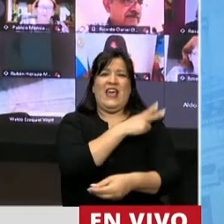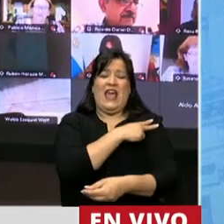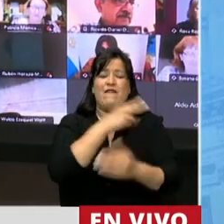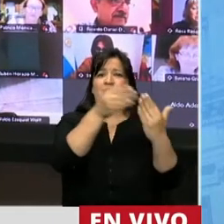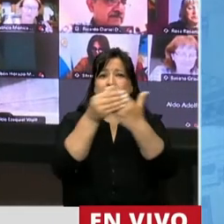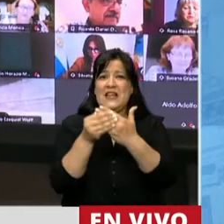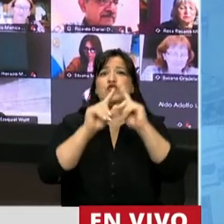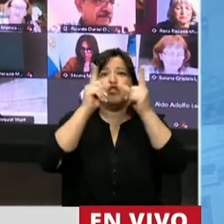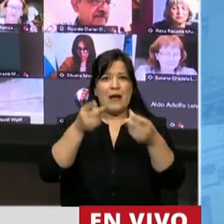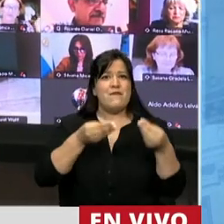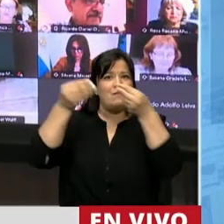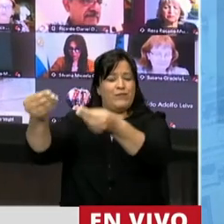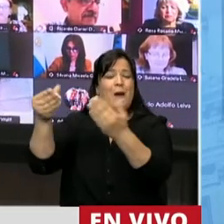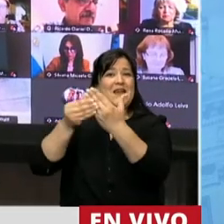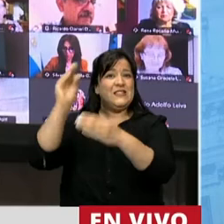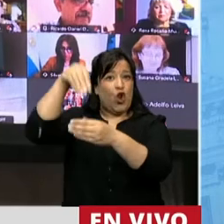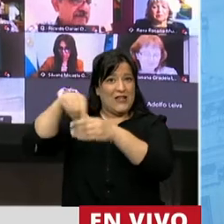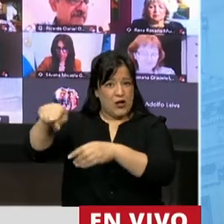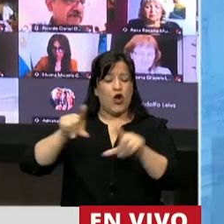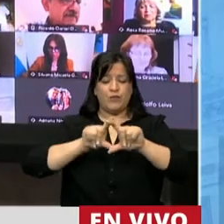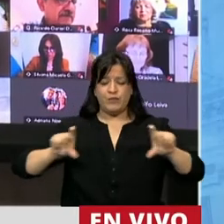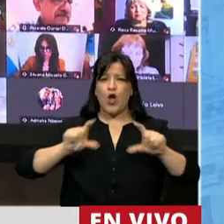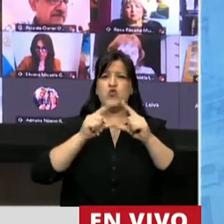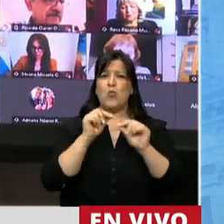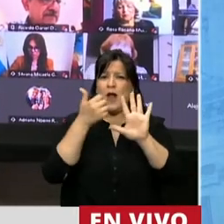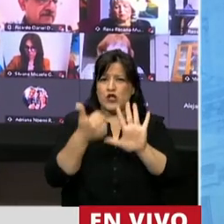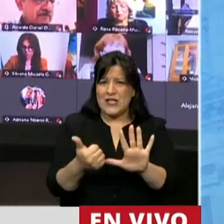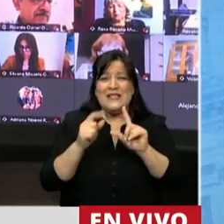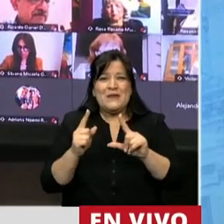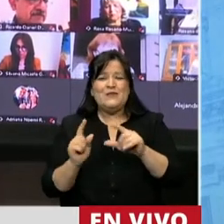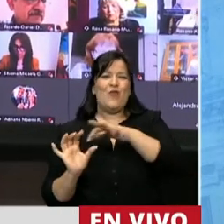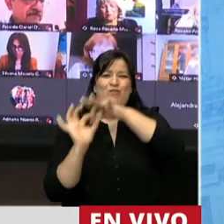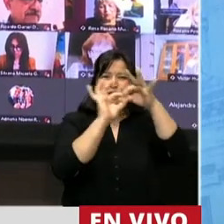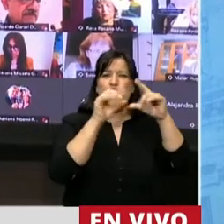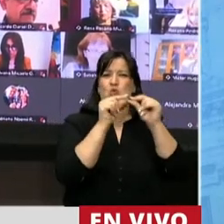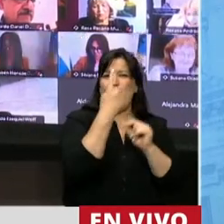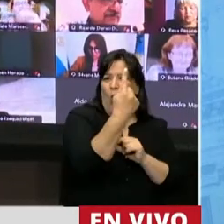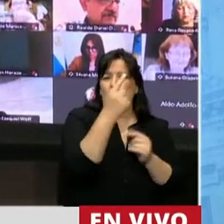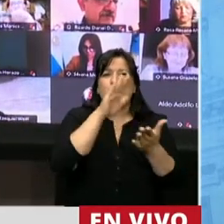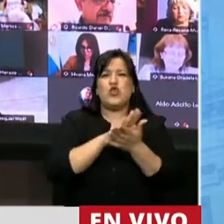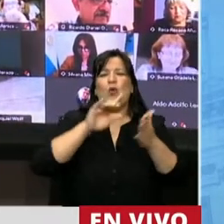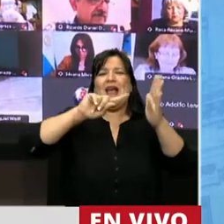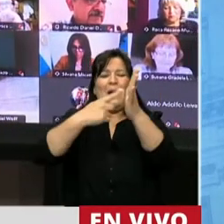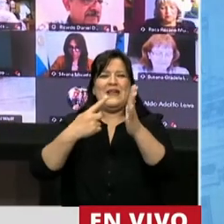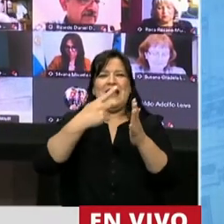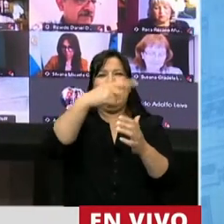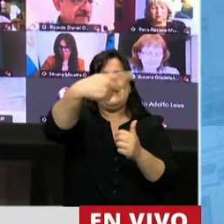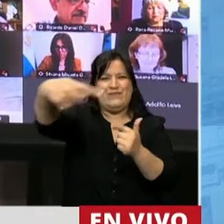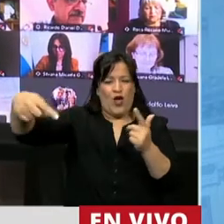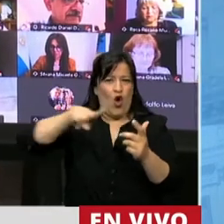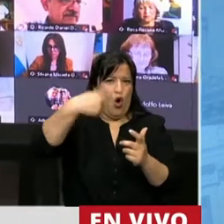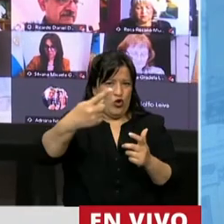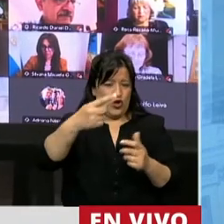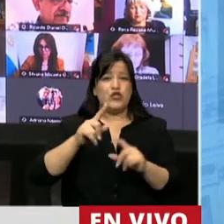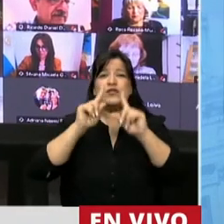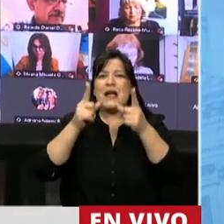al Ministro del Interior, el 6 del que hablaba el artículo 1 cuando explicaba los alcances de las capitales alternas y se